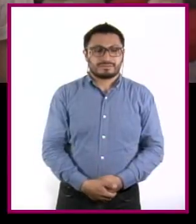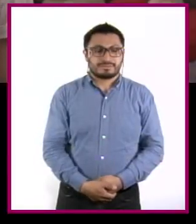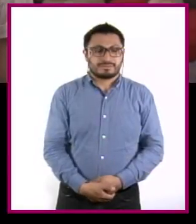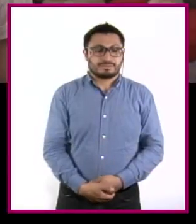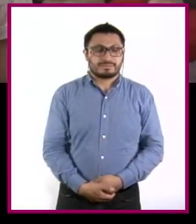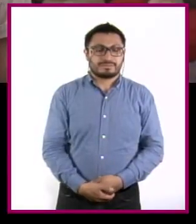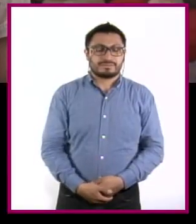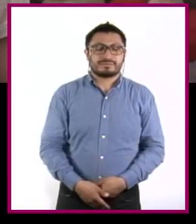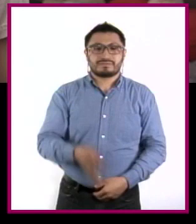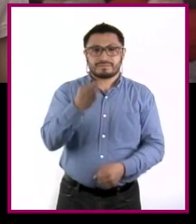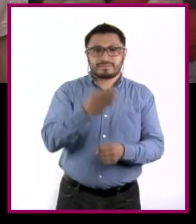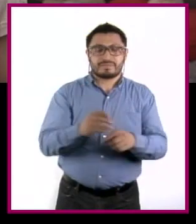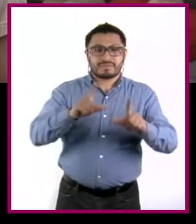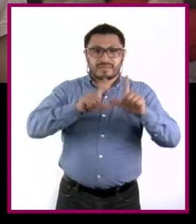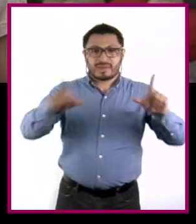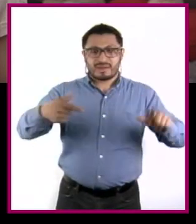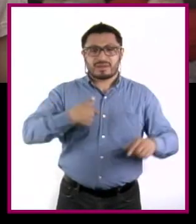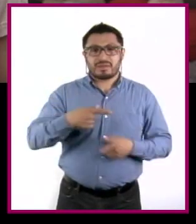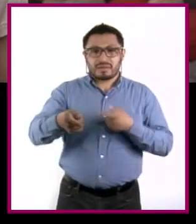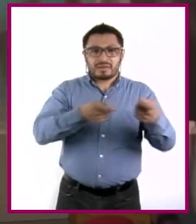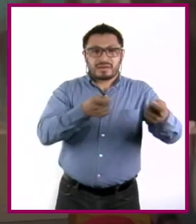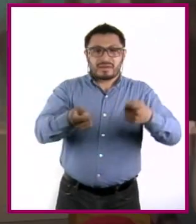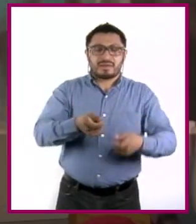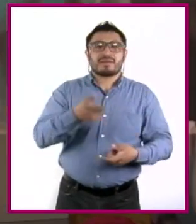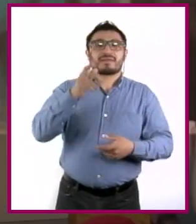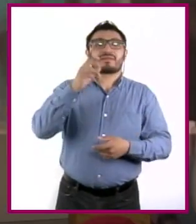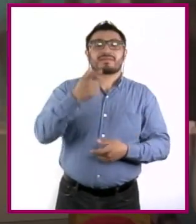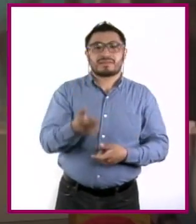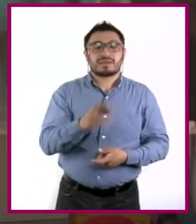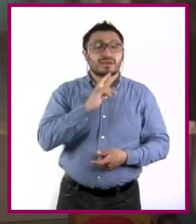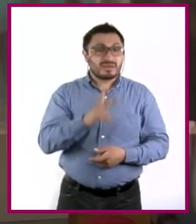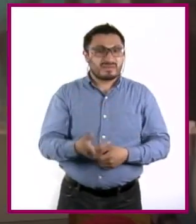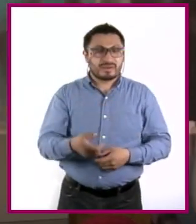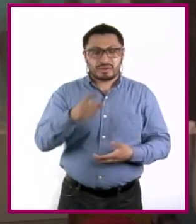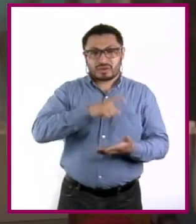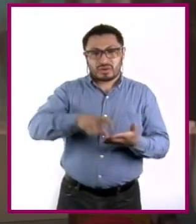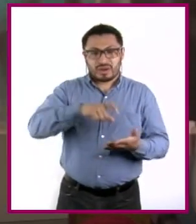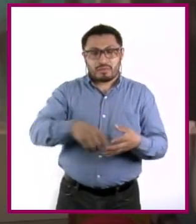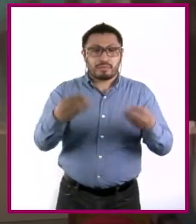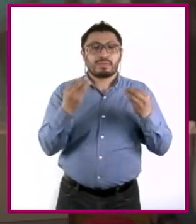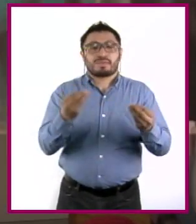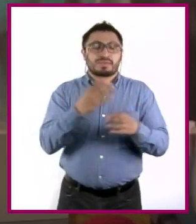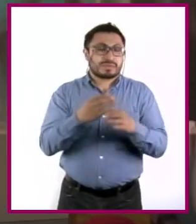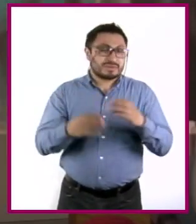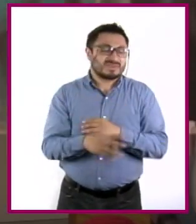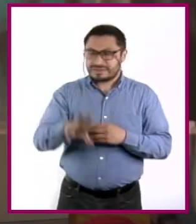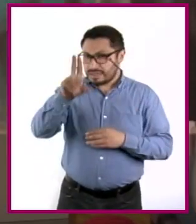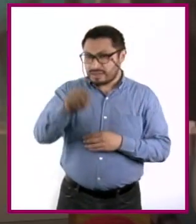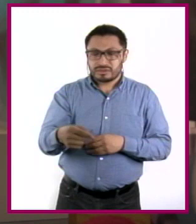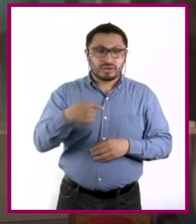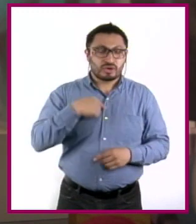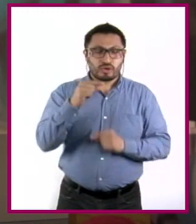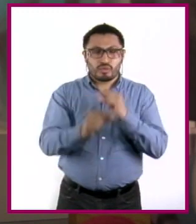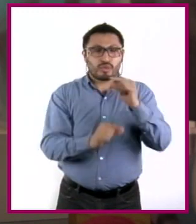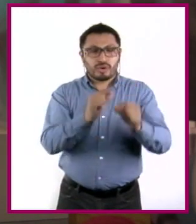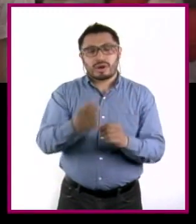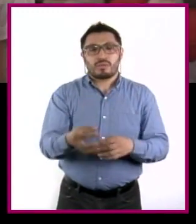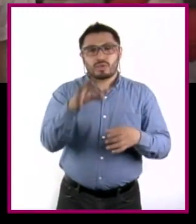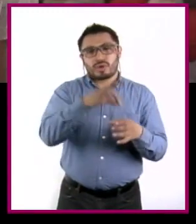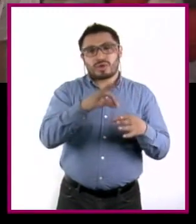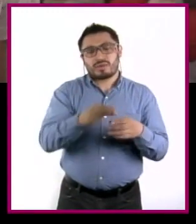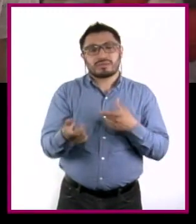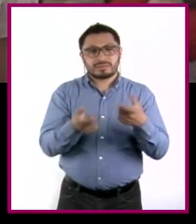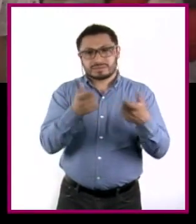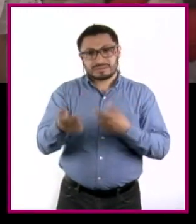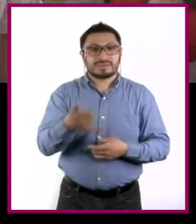Ahora sí estoy listo para mejorar el manejo de mi dinero, dejar de hacer compras impulsivas, hacerme poco a poco de un ahorro